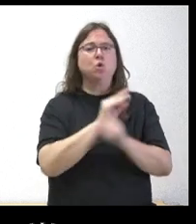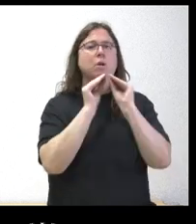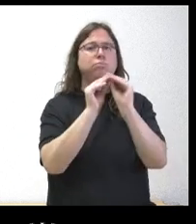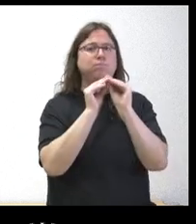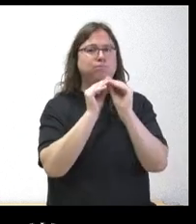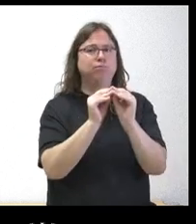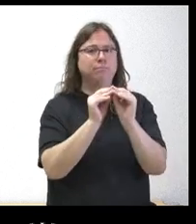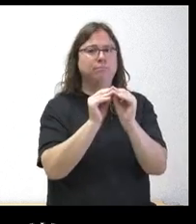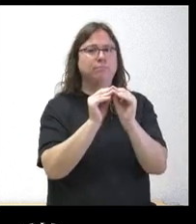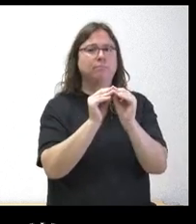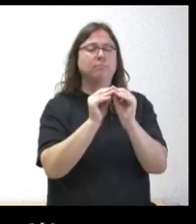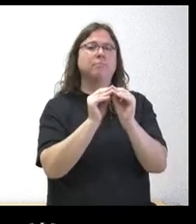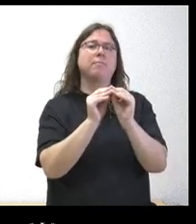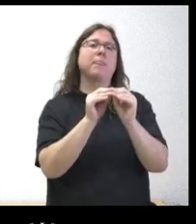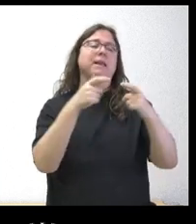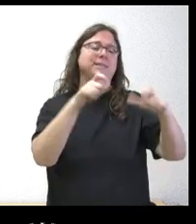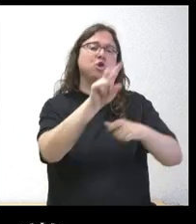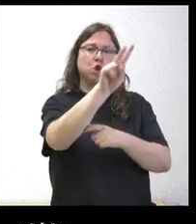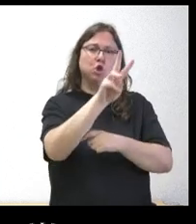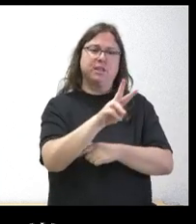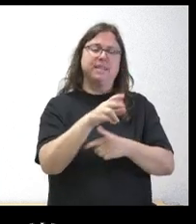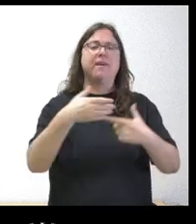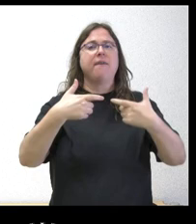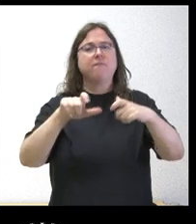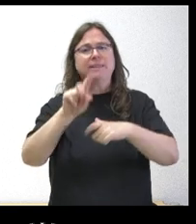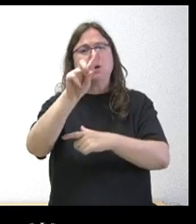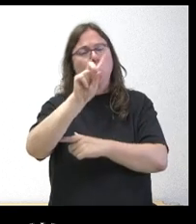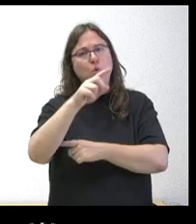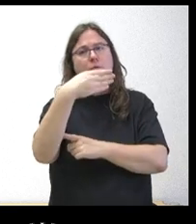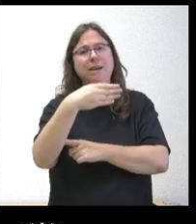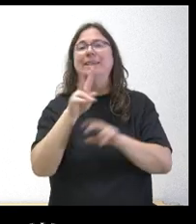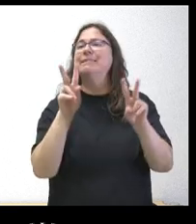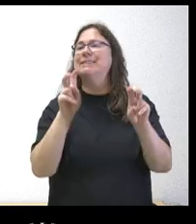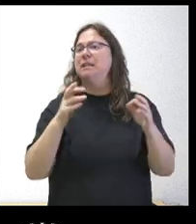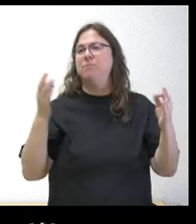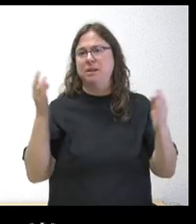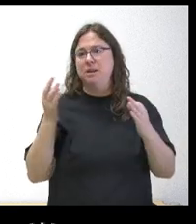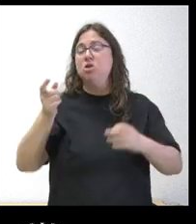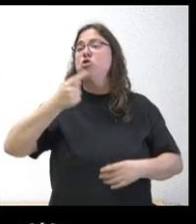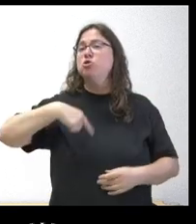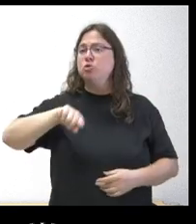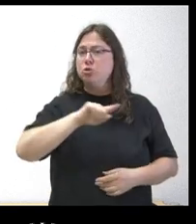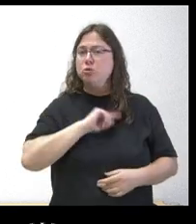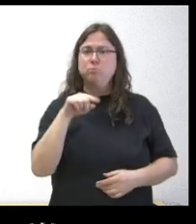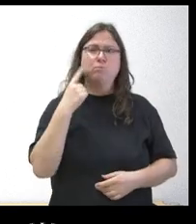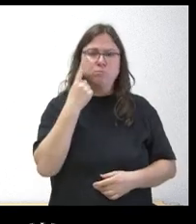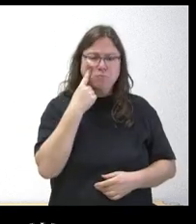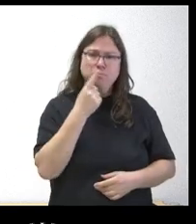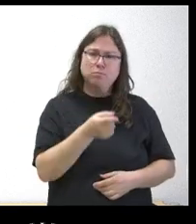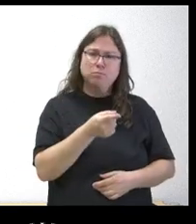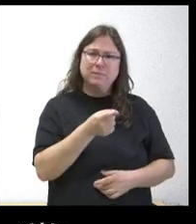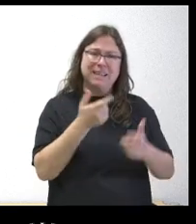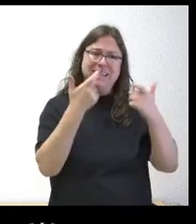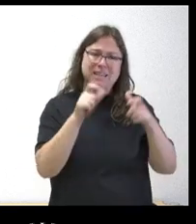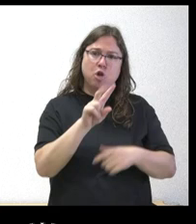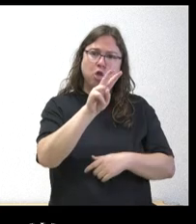se refería a los sectores 2 y 3 en la fase 1b la cuestión es que nosotros localizamos encontramos que esos sectores